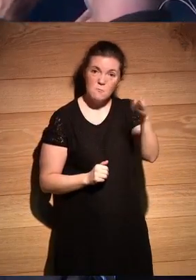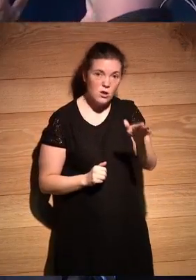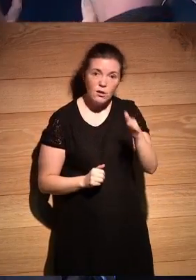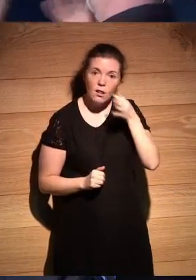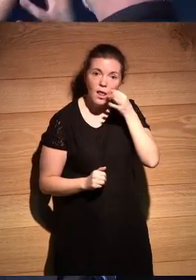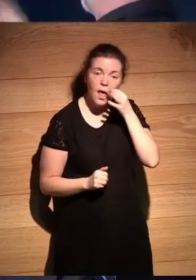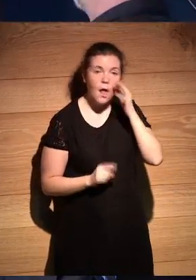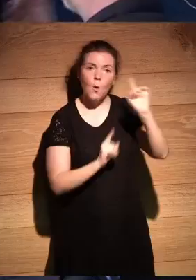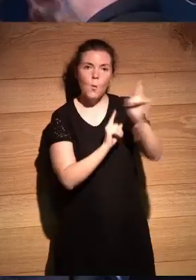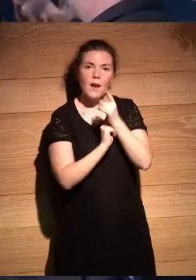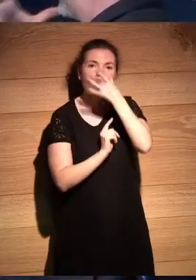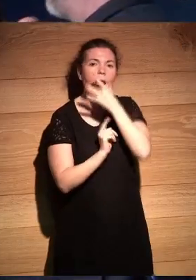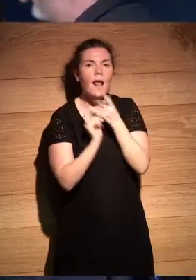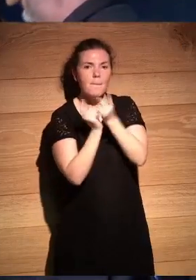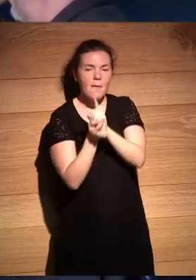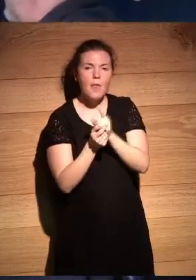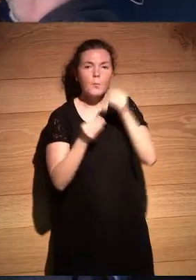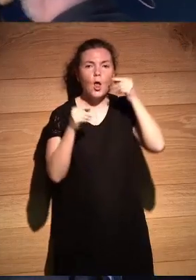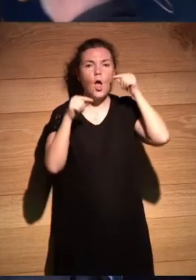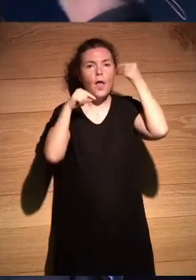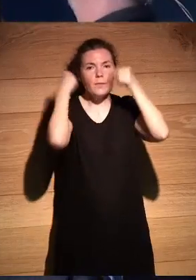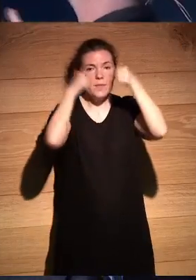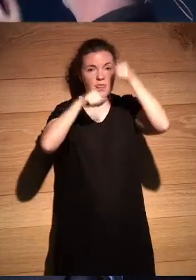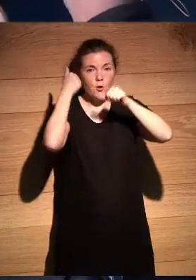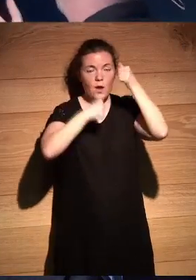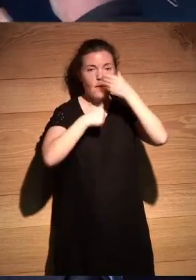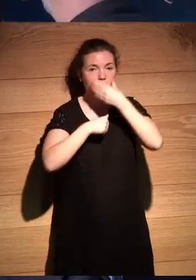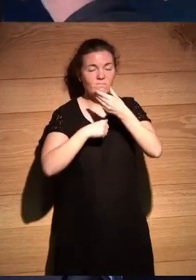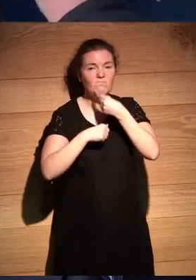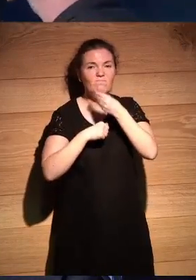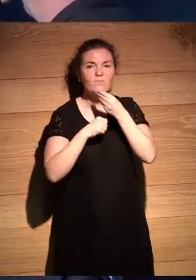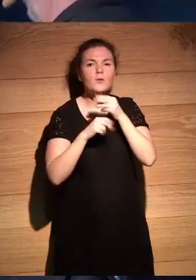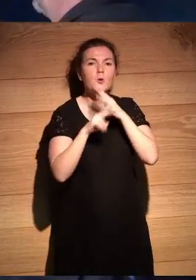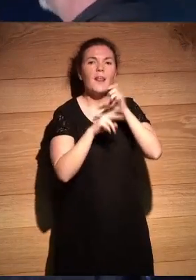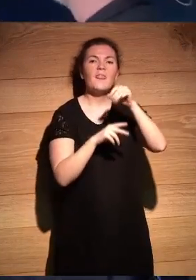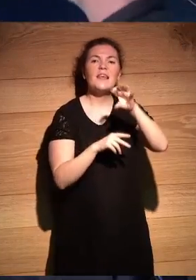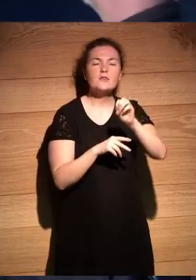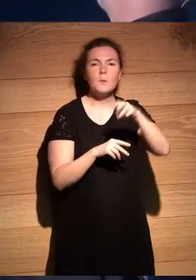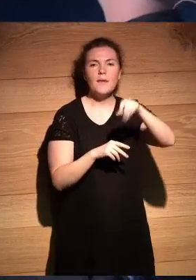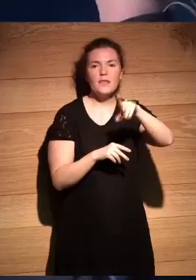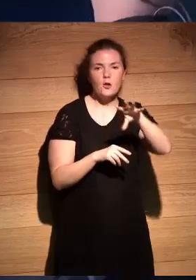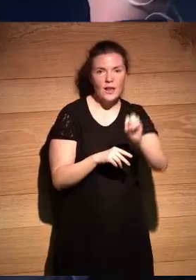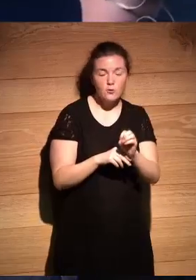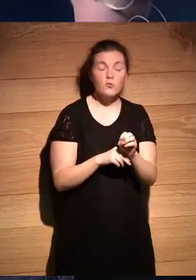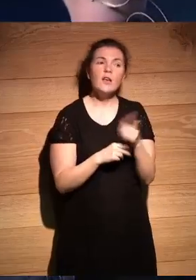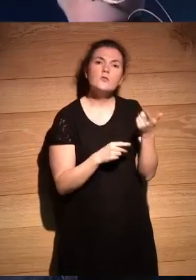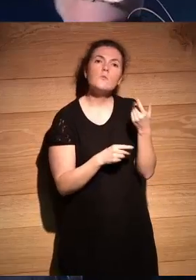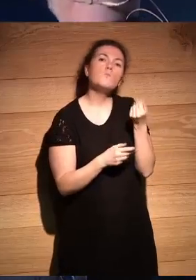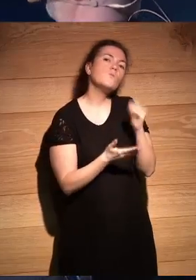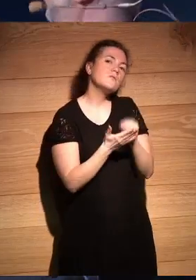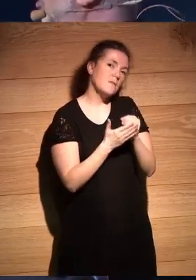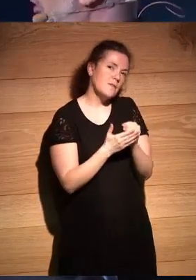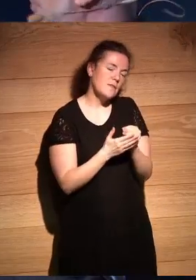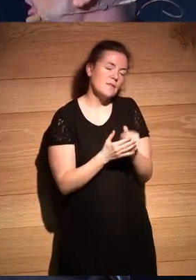vuelve con la cara cambiada con una cirugía plástica mexicana y se llama Cisco Mayorano y Perry Lennox y eso pasa mucho ¿no?